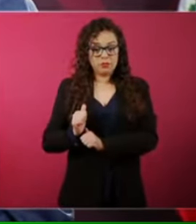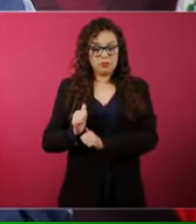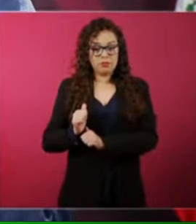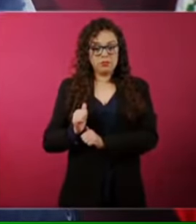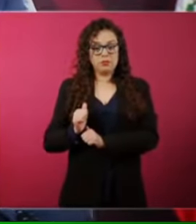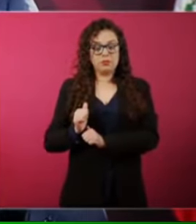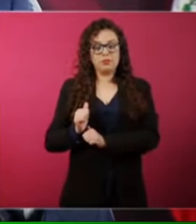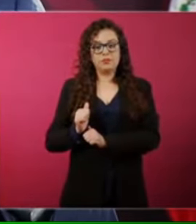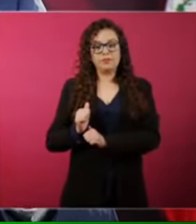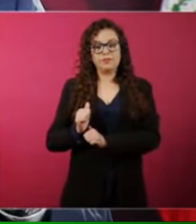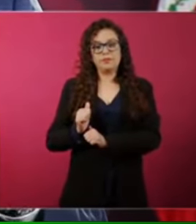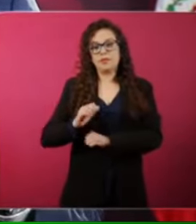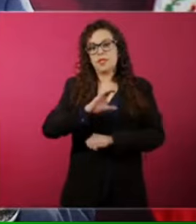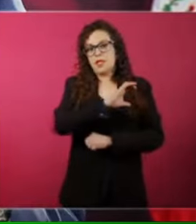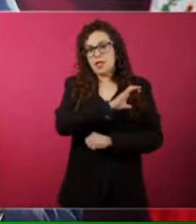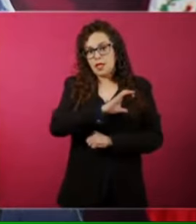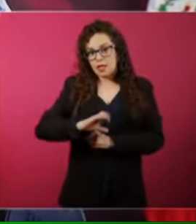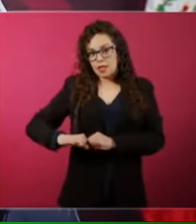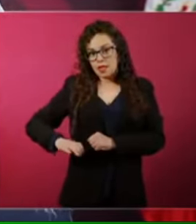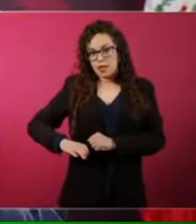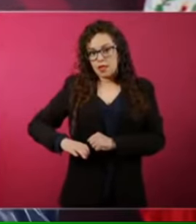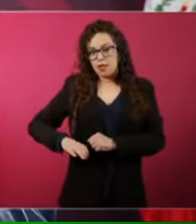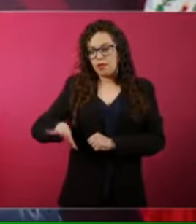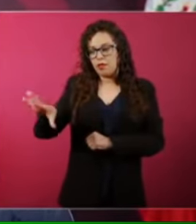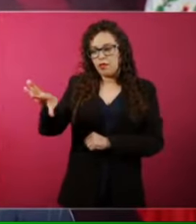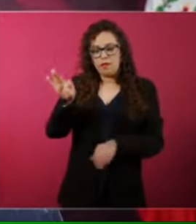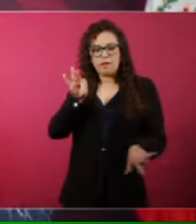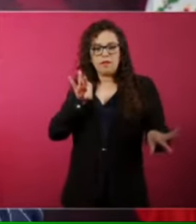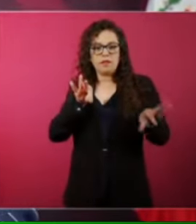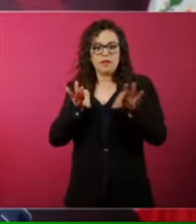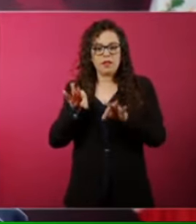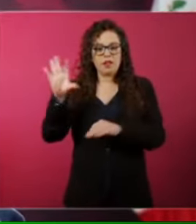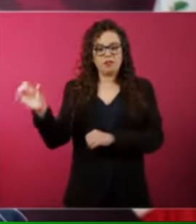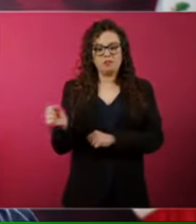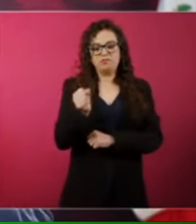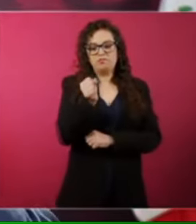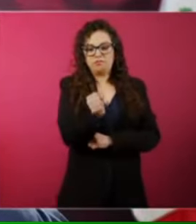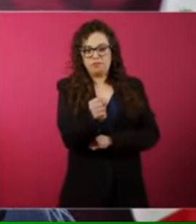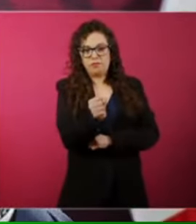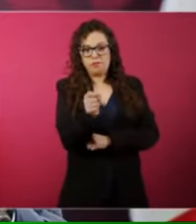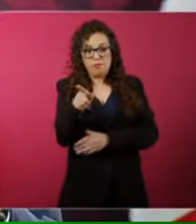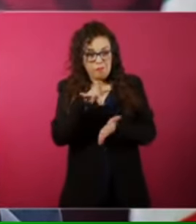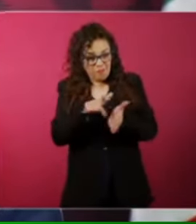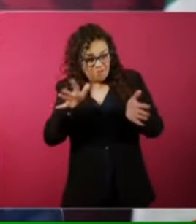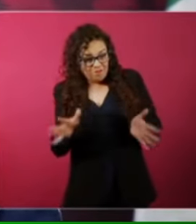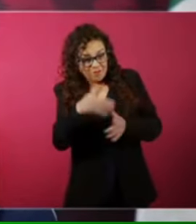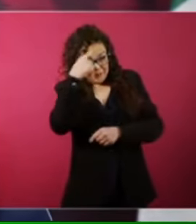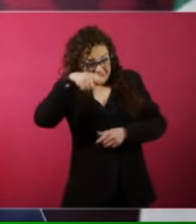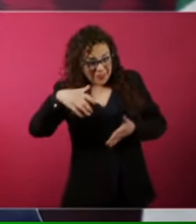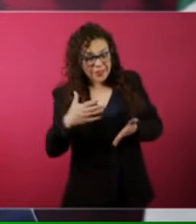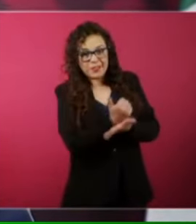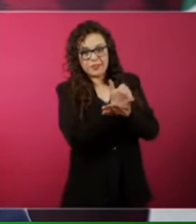quieren tener candidatos a modo de la oposición y los ayudan para que ganen